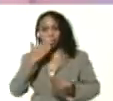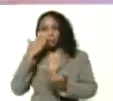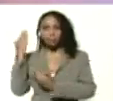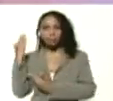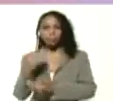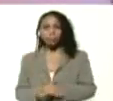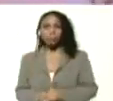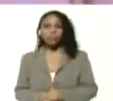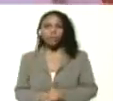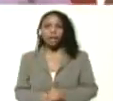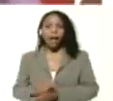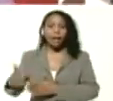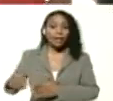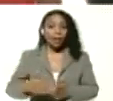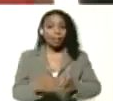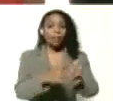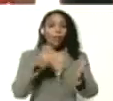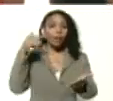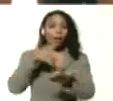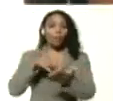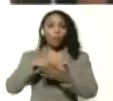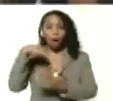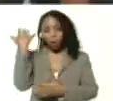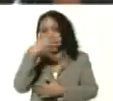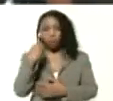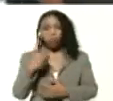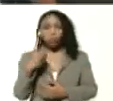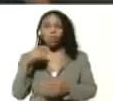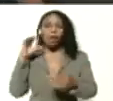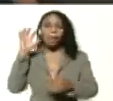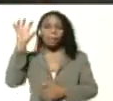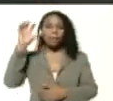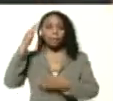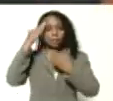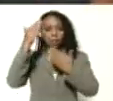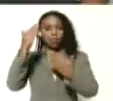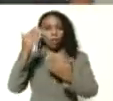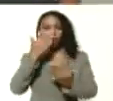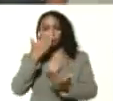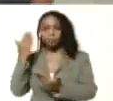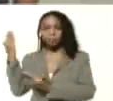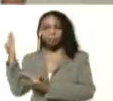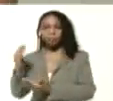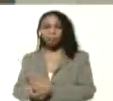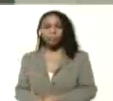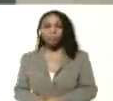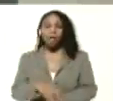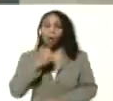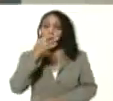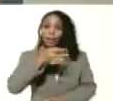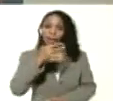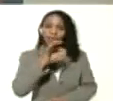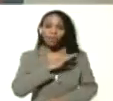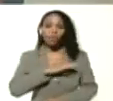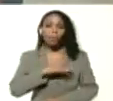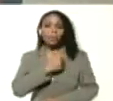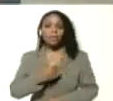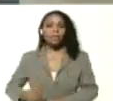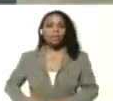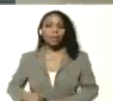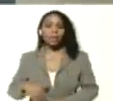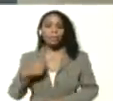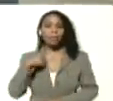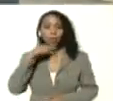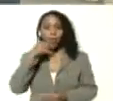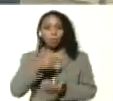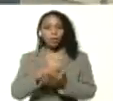Rumbo a Carabobo aquí se encuentra la Juventud de la Patria para saludarle Buenas tardes señor presidente mi nombre es Alexander Osuna